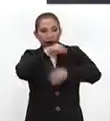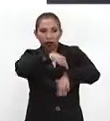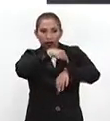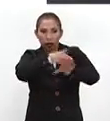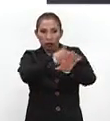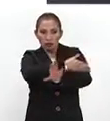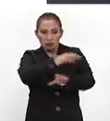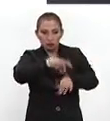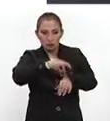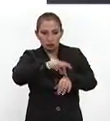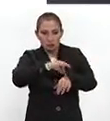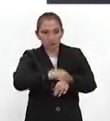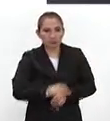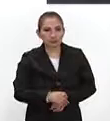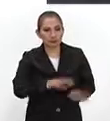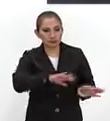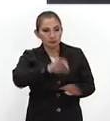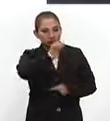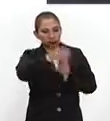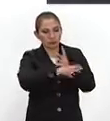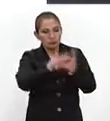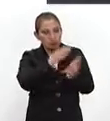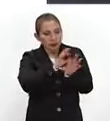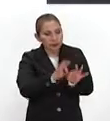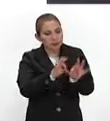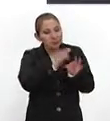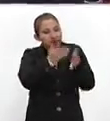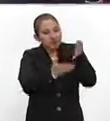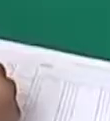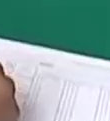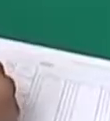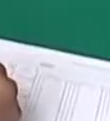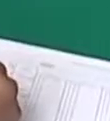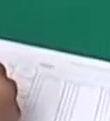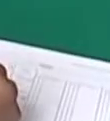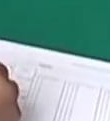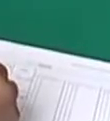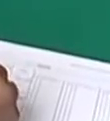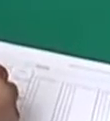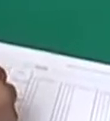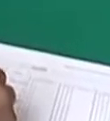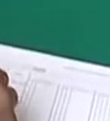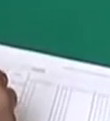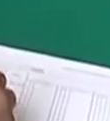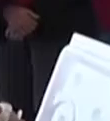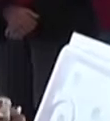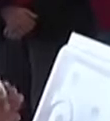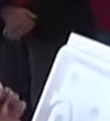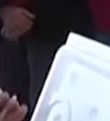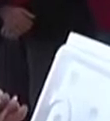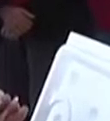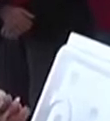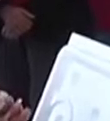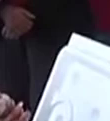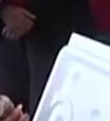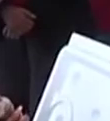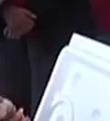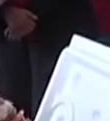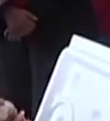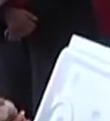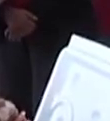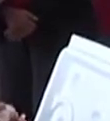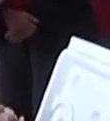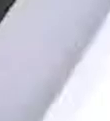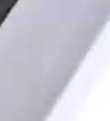tiempo al médico. Claro, claro. Otra cosa importante es que a veces hay infecciones en la garganta, que dice, duele la garganta, tengo tos. El uso